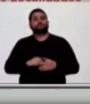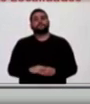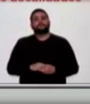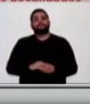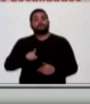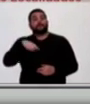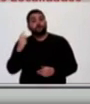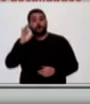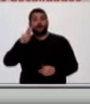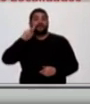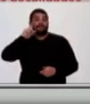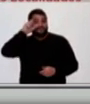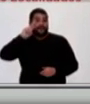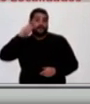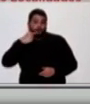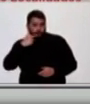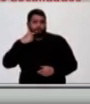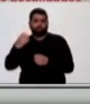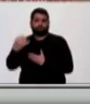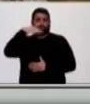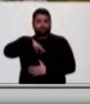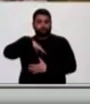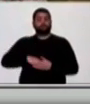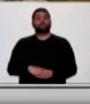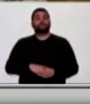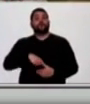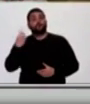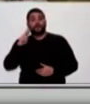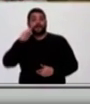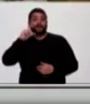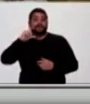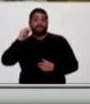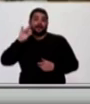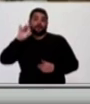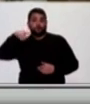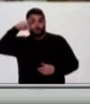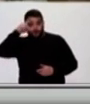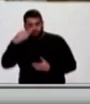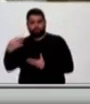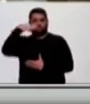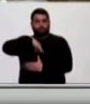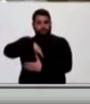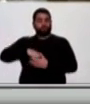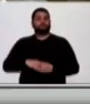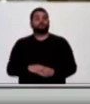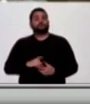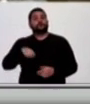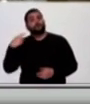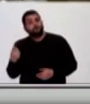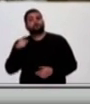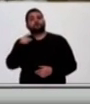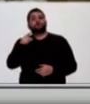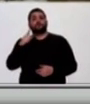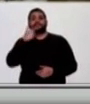Uno de Oliveros, contacto de caso confirmado. Uno de Ricardone, contacto de caso confirmado. Uno de la